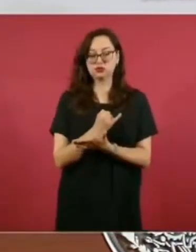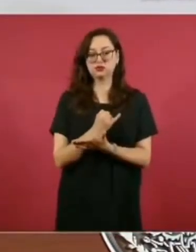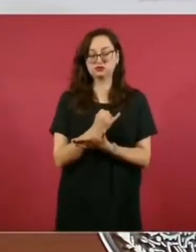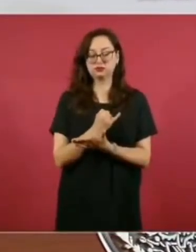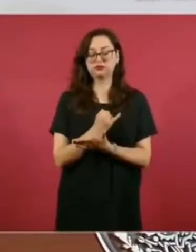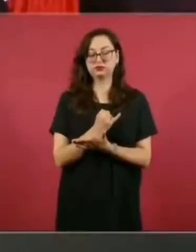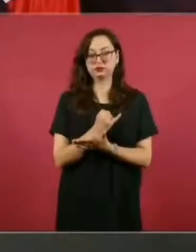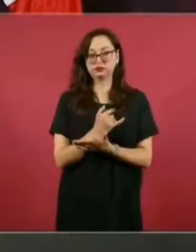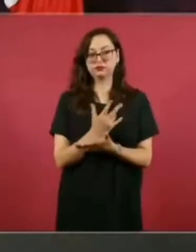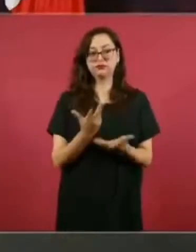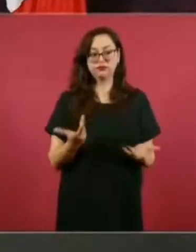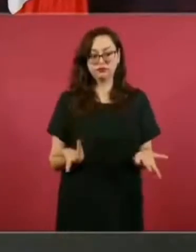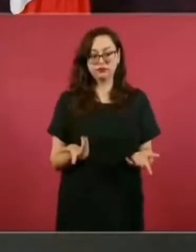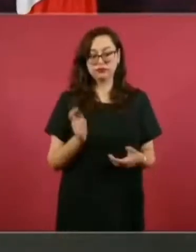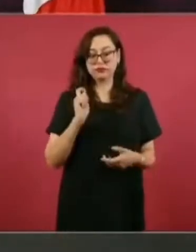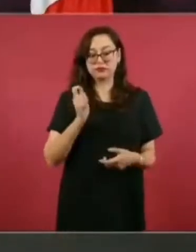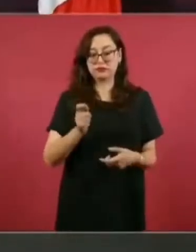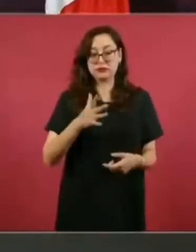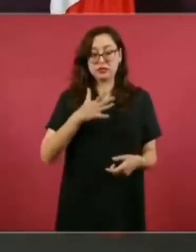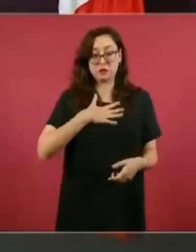ha dado autoridad moral.